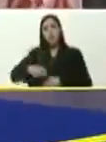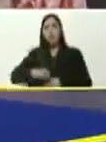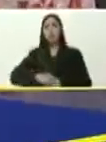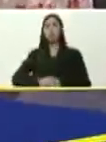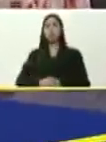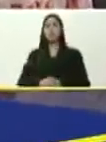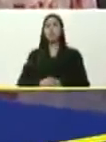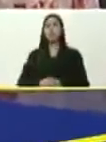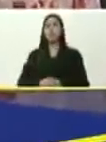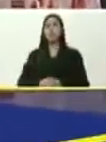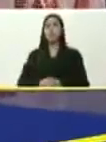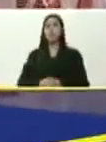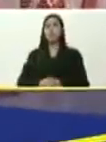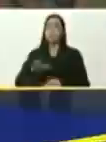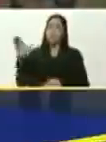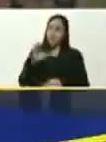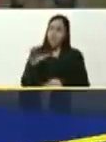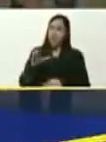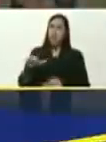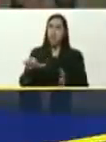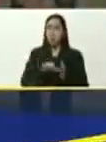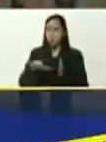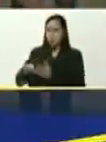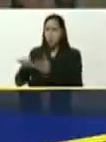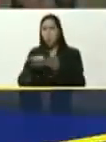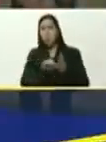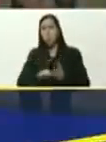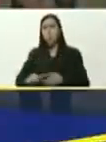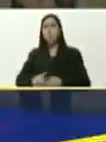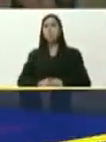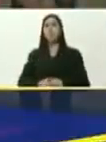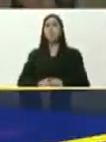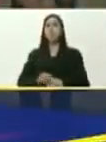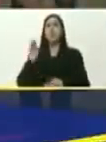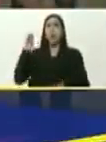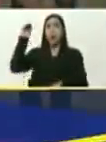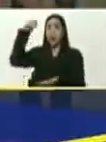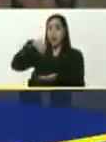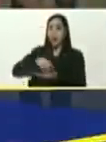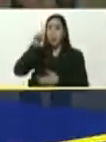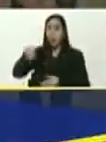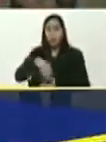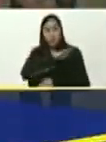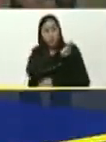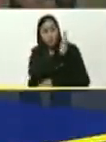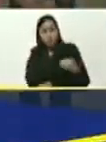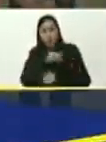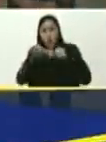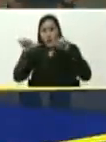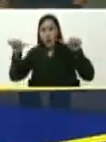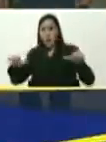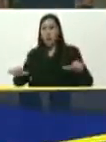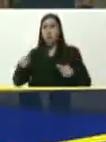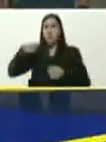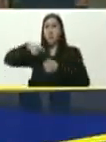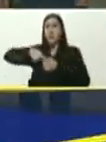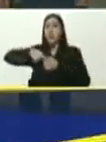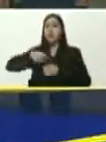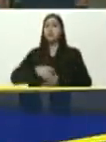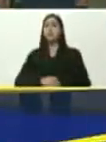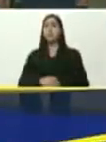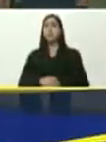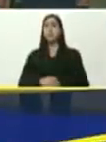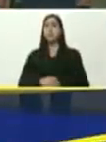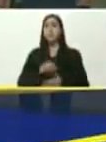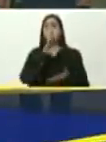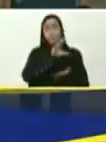ciudad de Caracas, a varios municipios, del estado, Aragua, y fortalecer, el sistema, en esta planta, presidente, se ha hecho, una